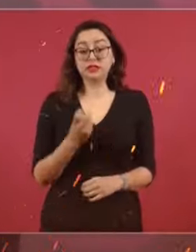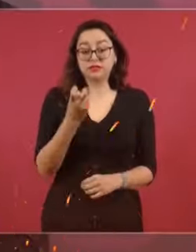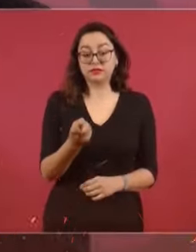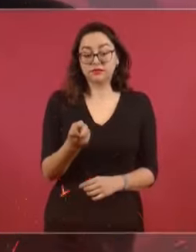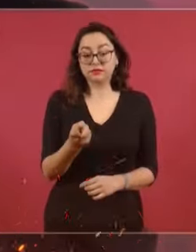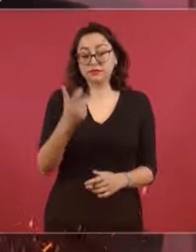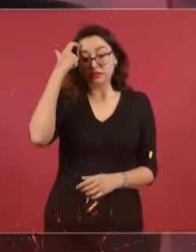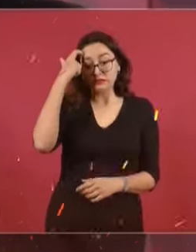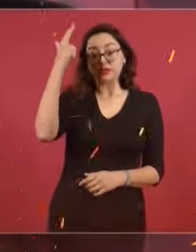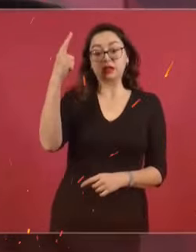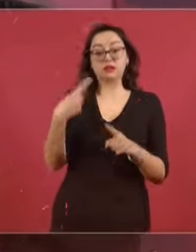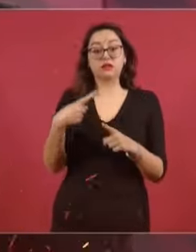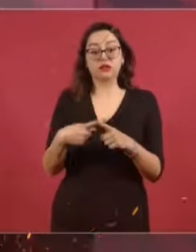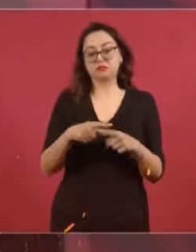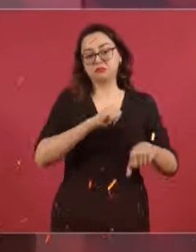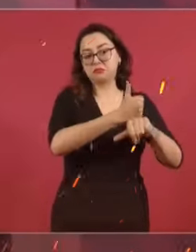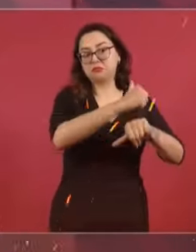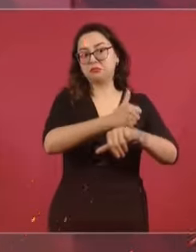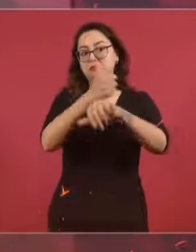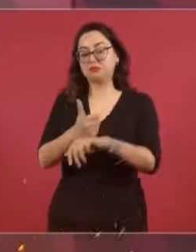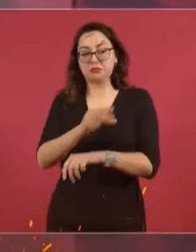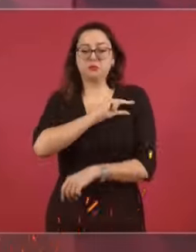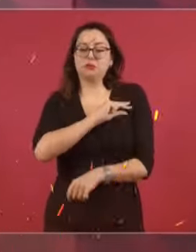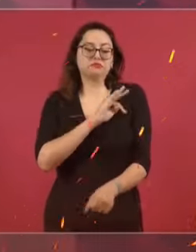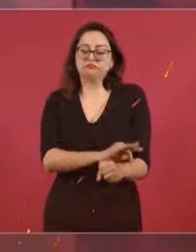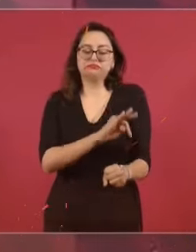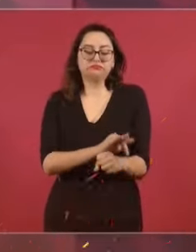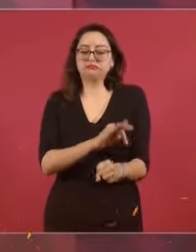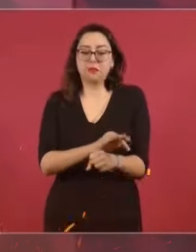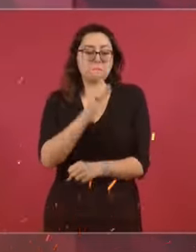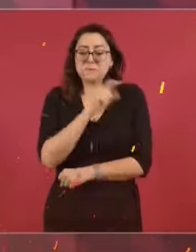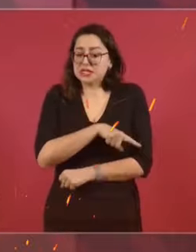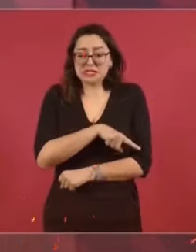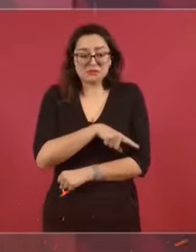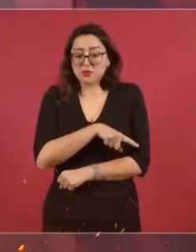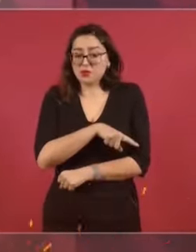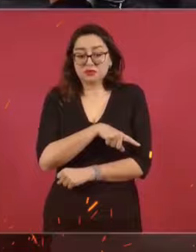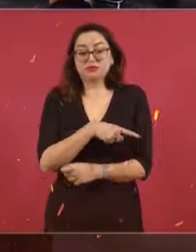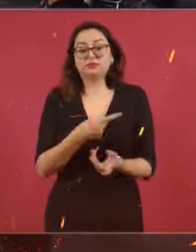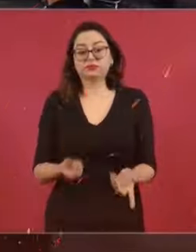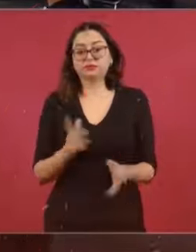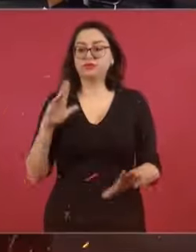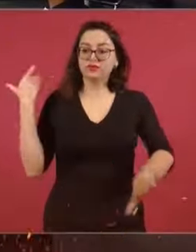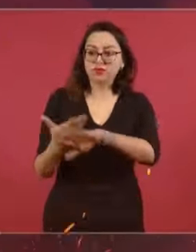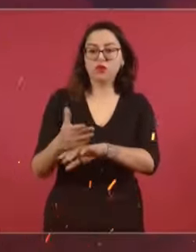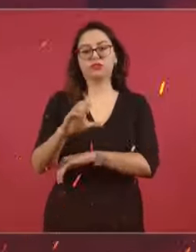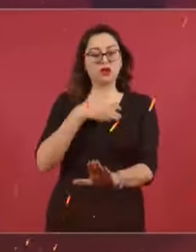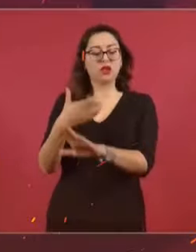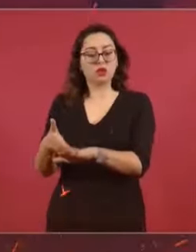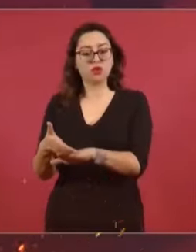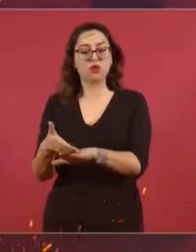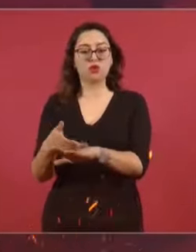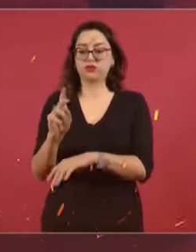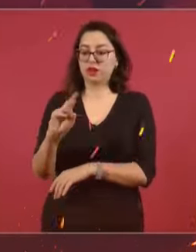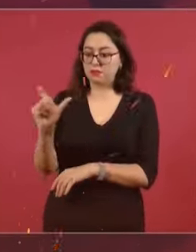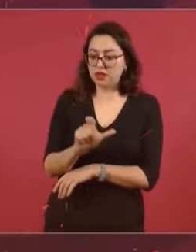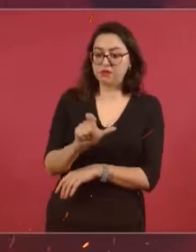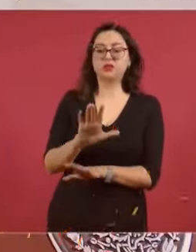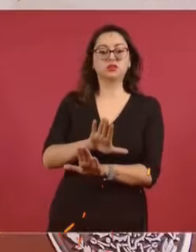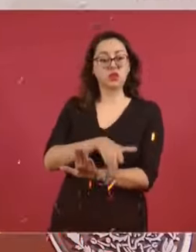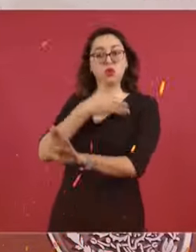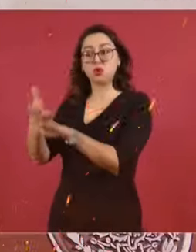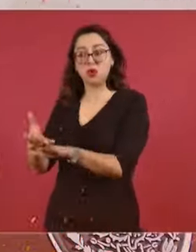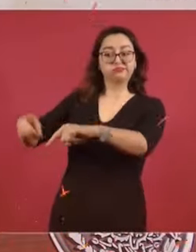los crearon para proteger intereses particulares, para destruir a la Comisión Federal de Electricidad, para destruir a PAN,